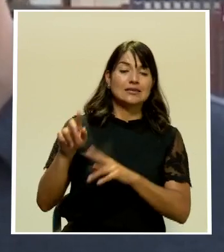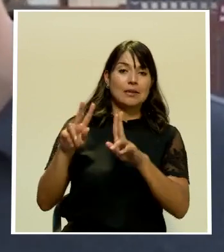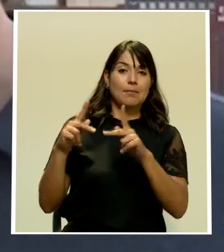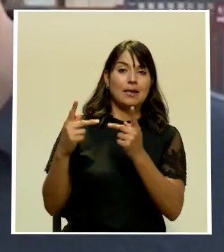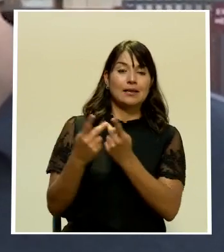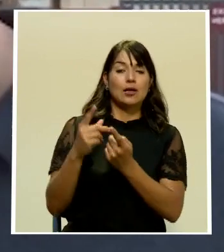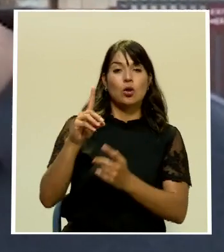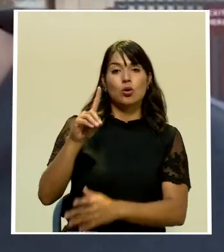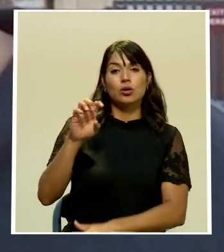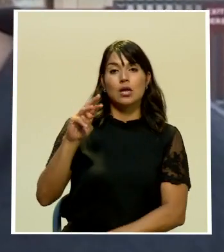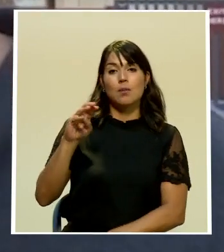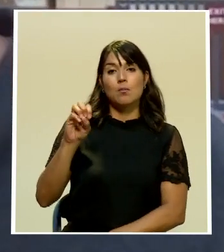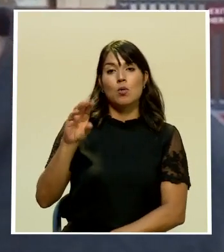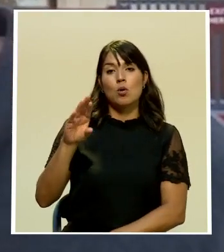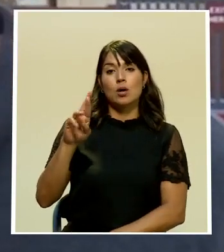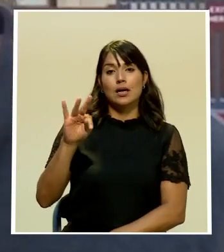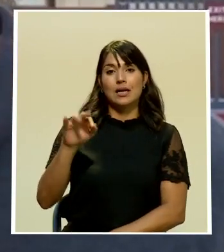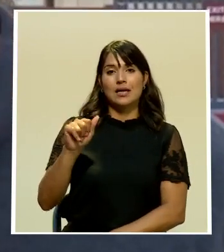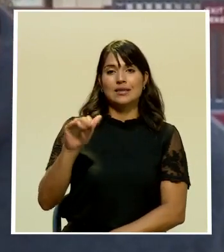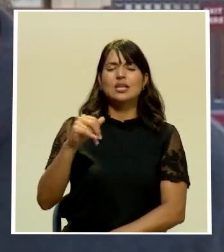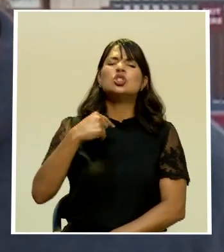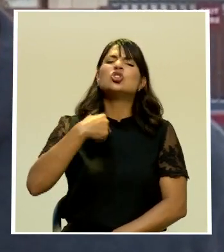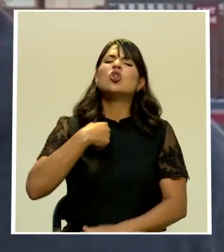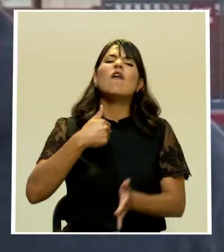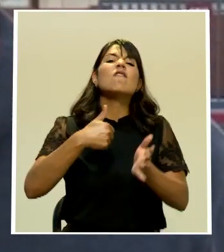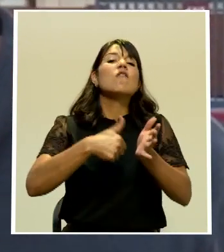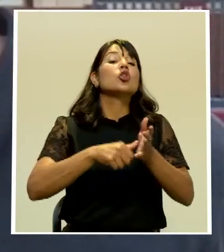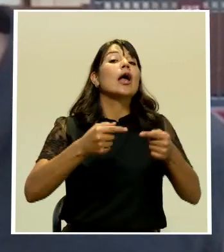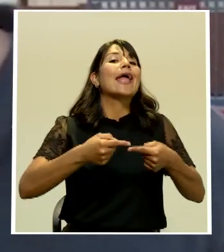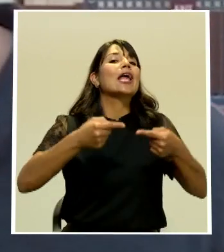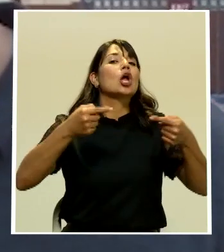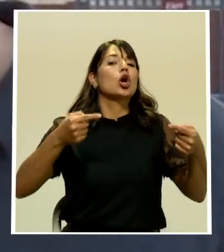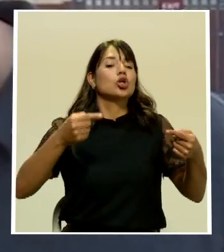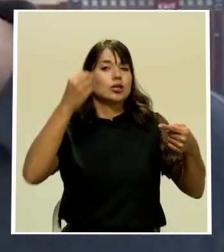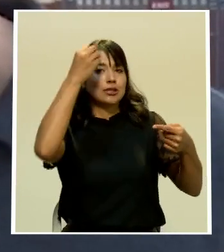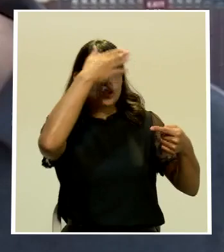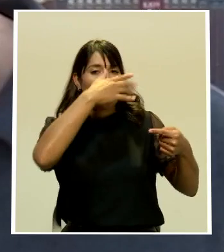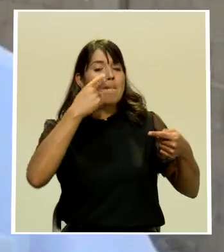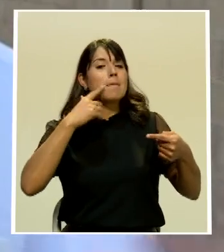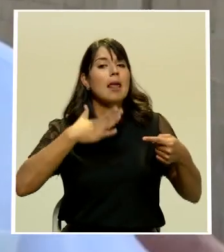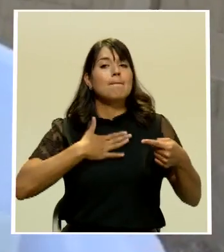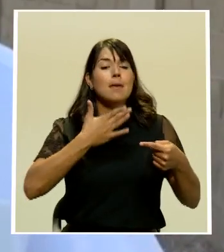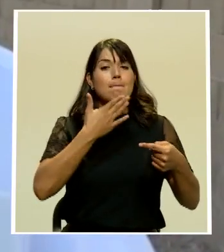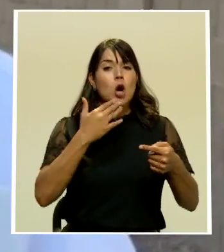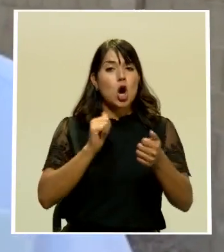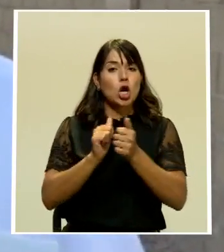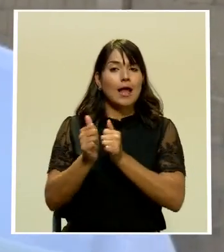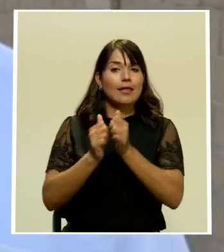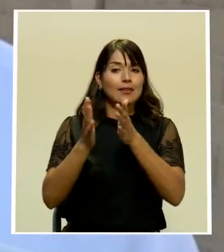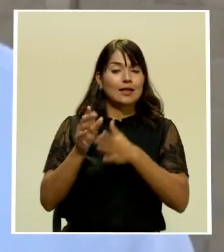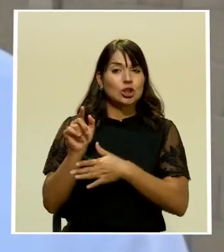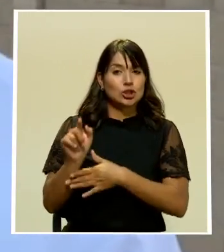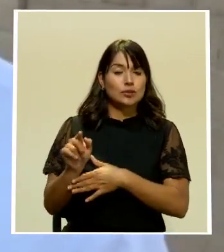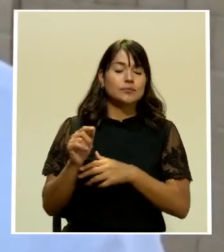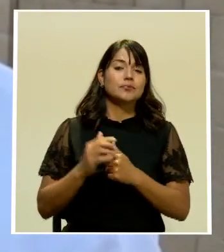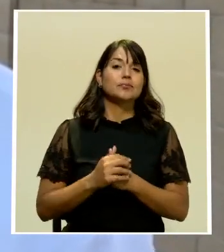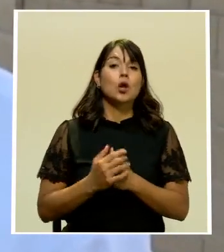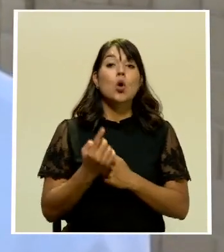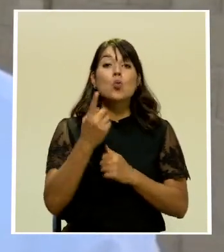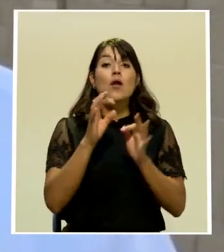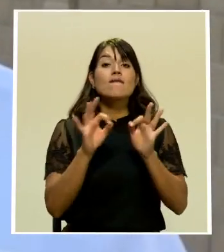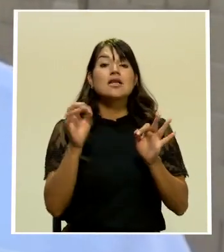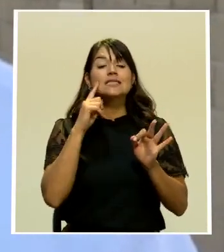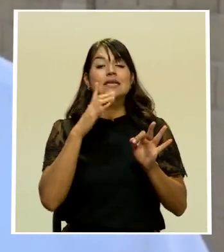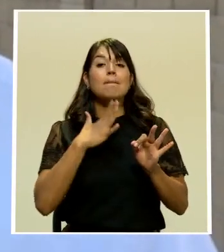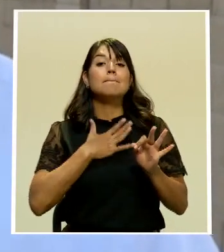creo que estoy votando más en contra de Trump aunque creo que Biden es el mejor candidato una frase que para mí